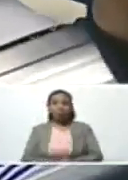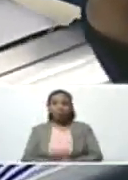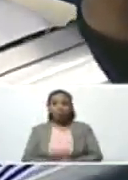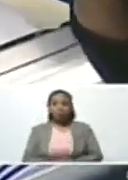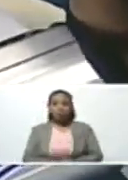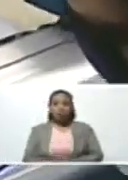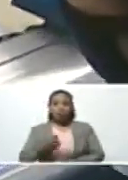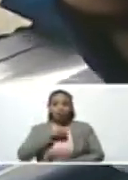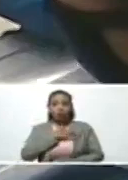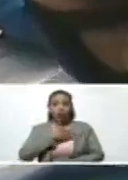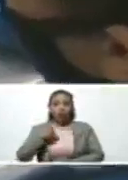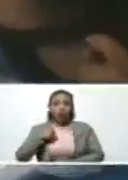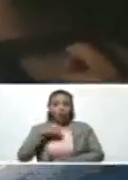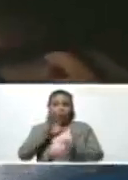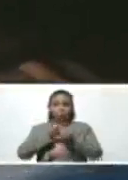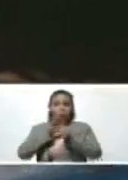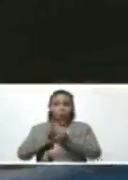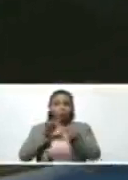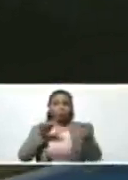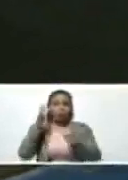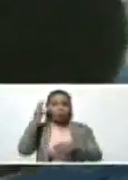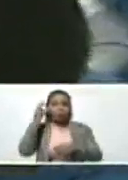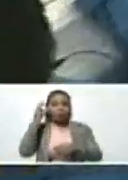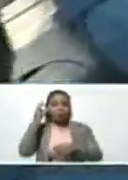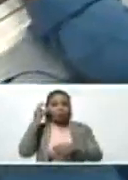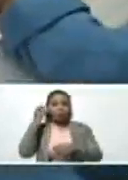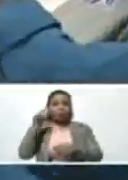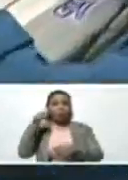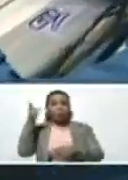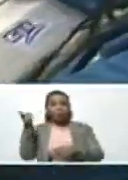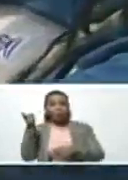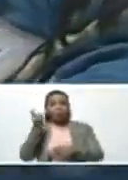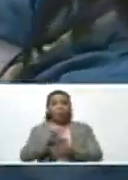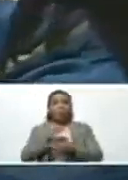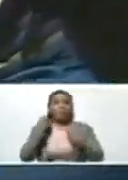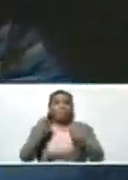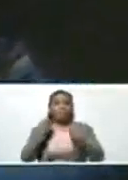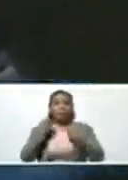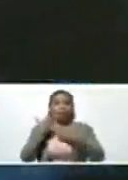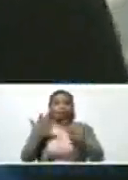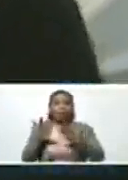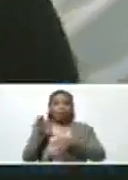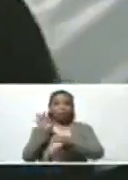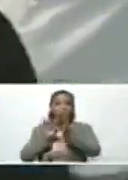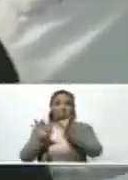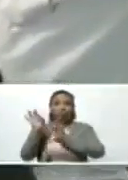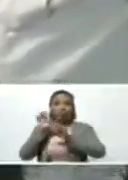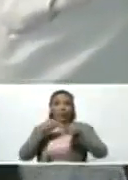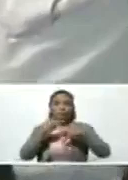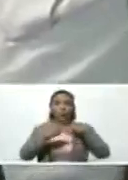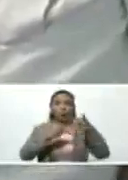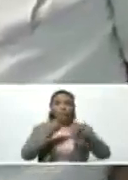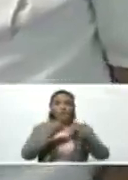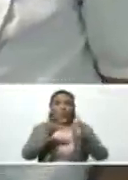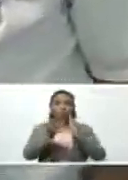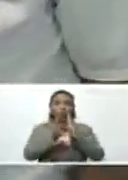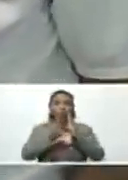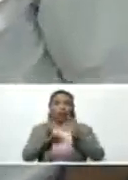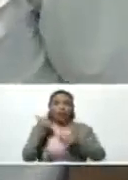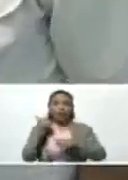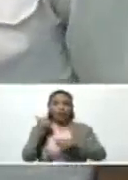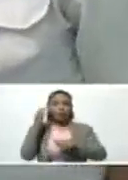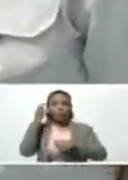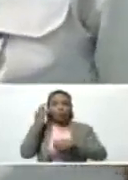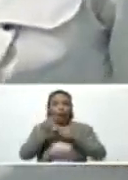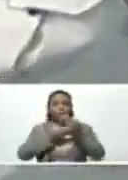queremos darle la palabra a la ingeniera Stephanie Bermúdez para que nos indique el proceso tecnológico que ella está haciendo